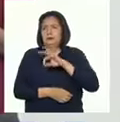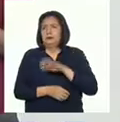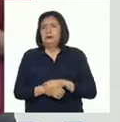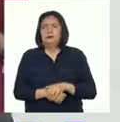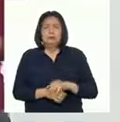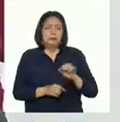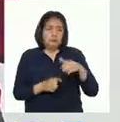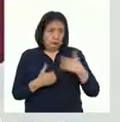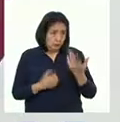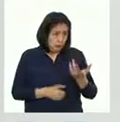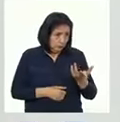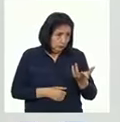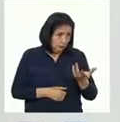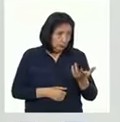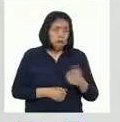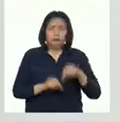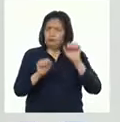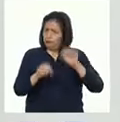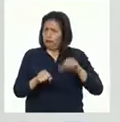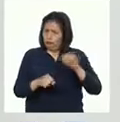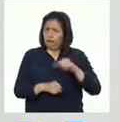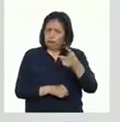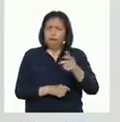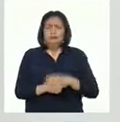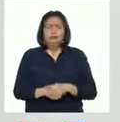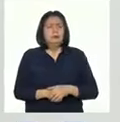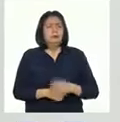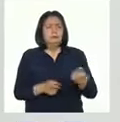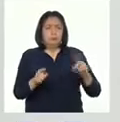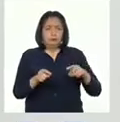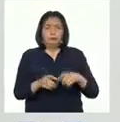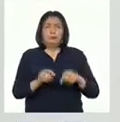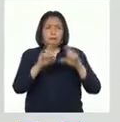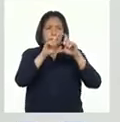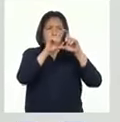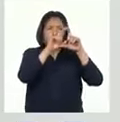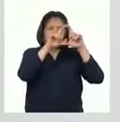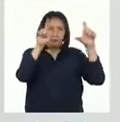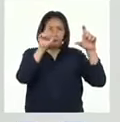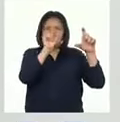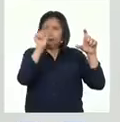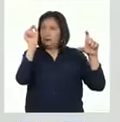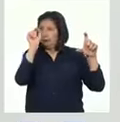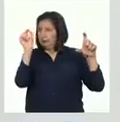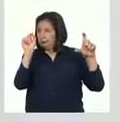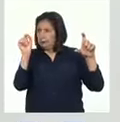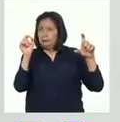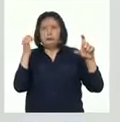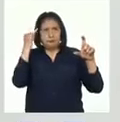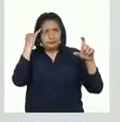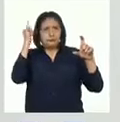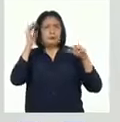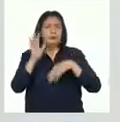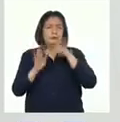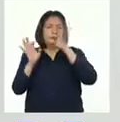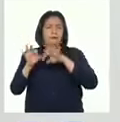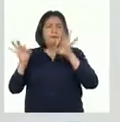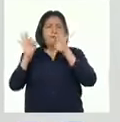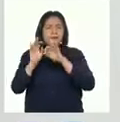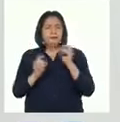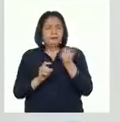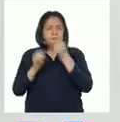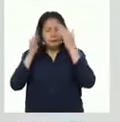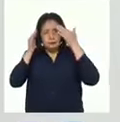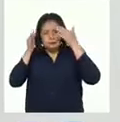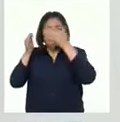¿Se puede hacer eso? Claro, Fernando. Cuando escribas tu sumillado, puedes construir tu idea principal solo